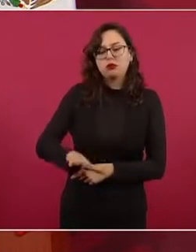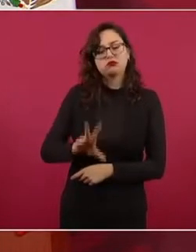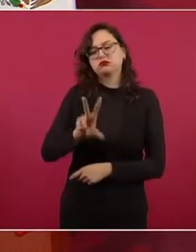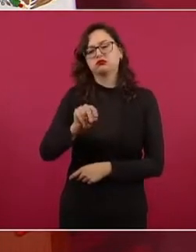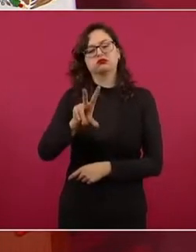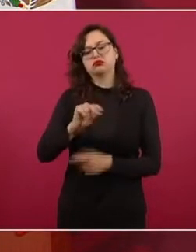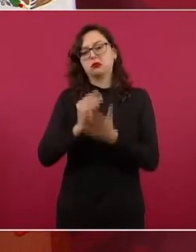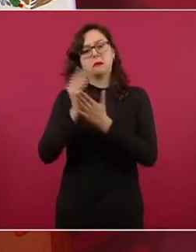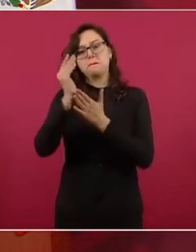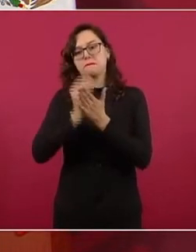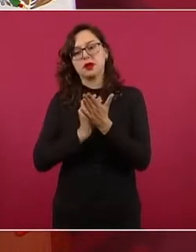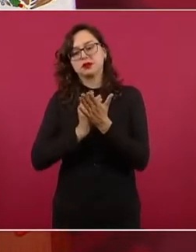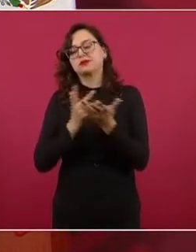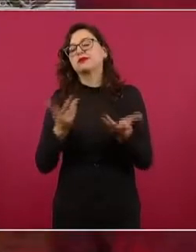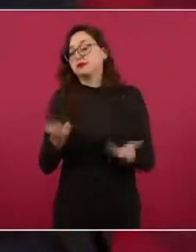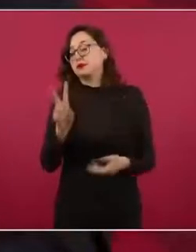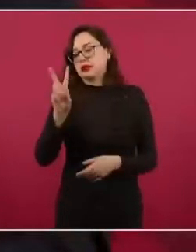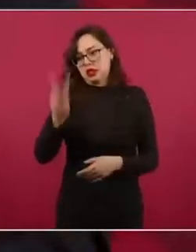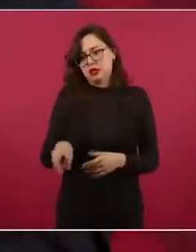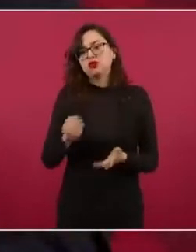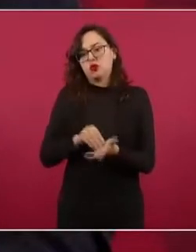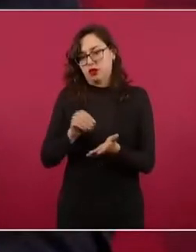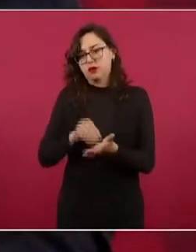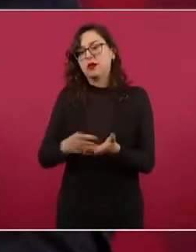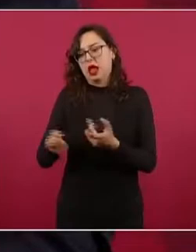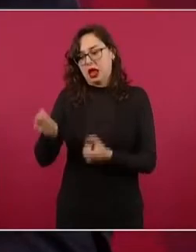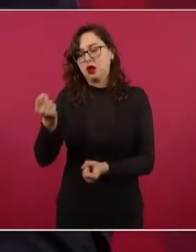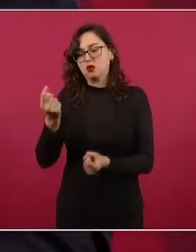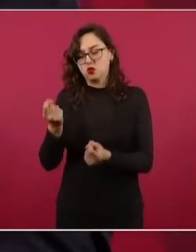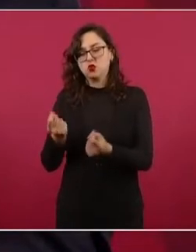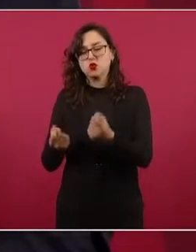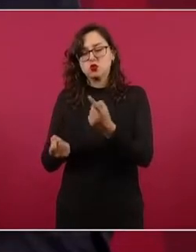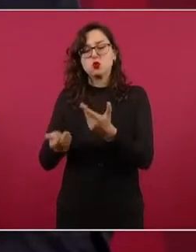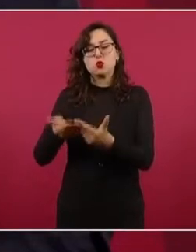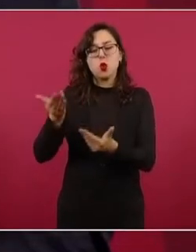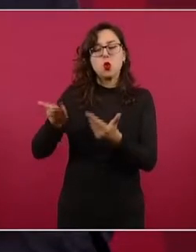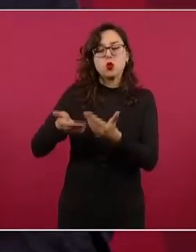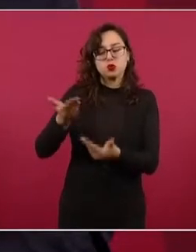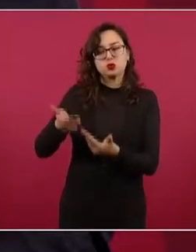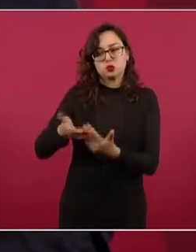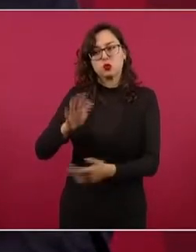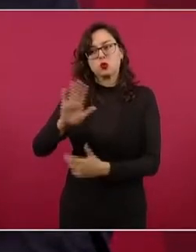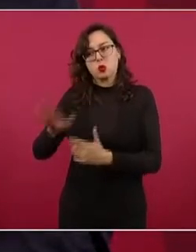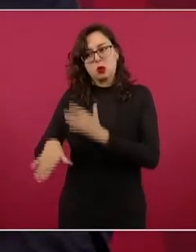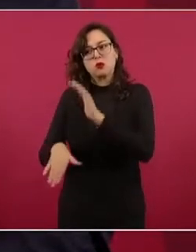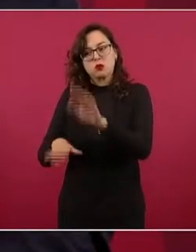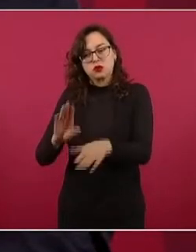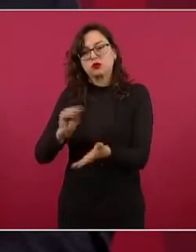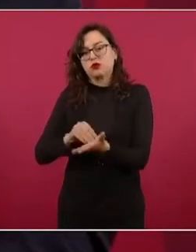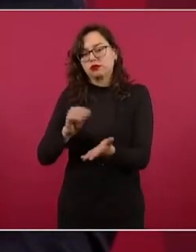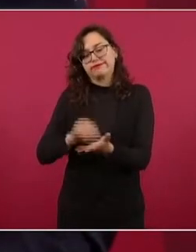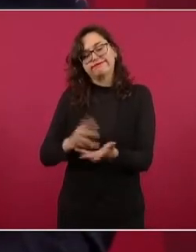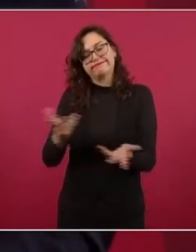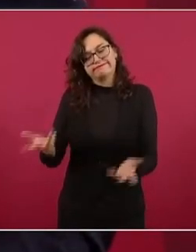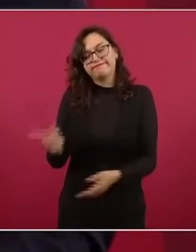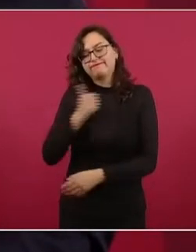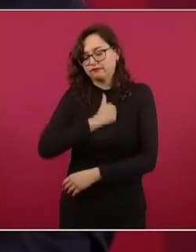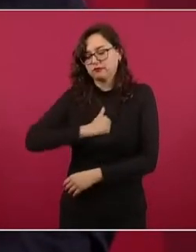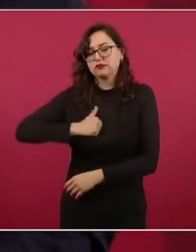duele, cualquiera que pierda la vida, en el caso de la pandemia, pero